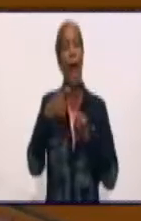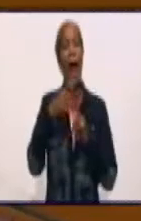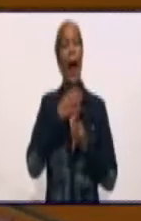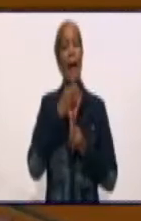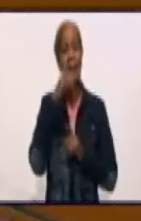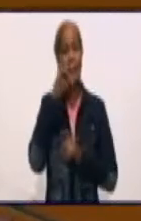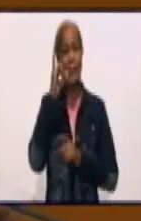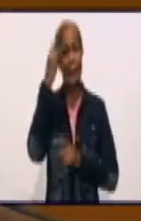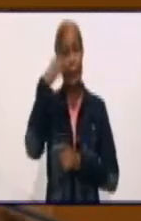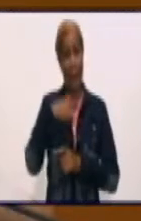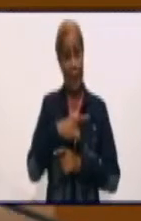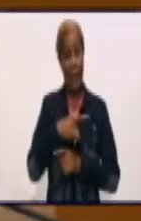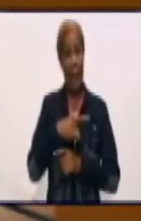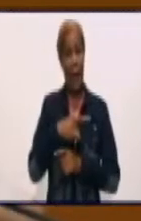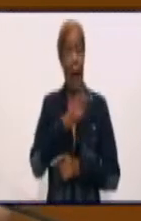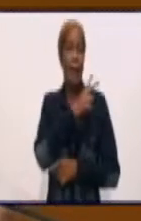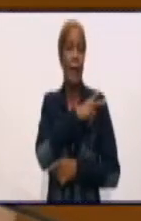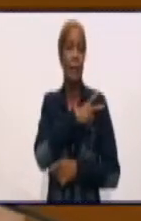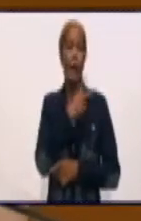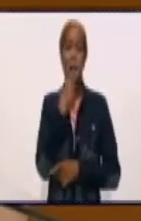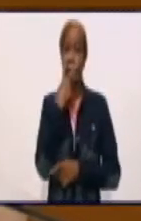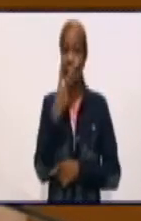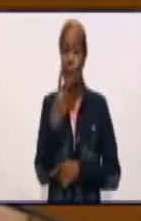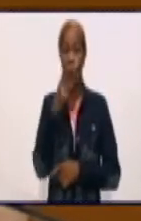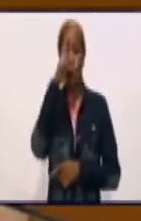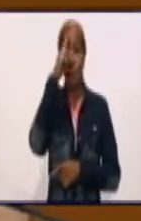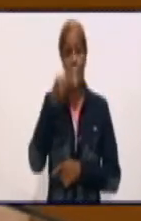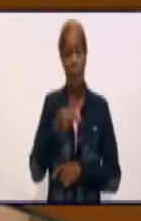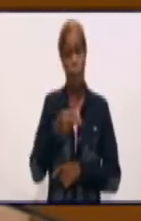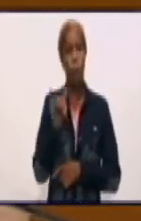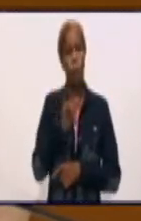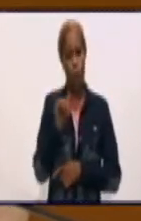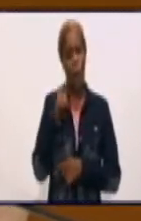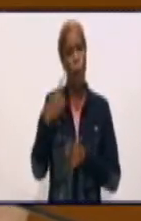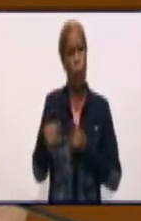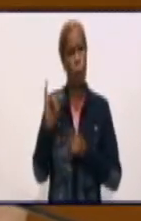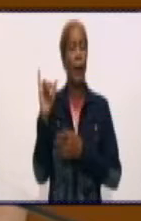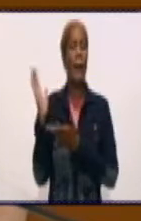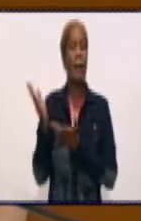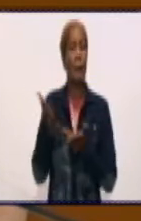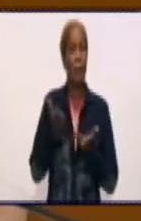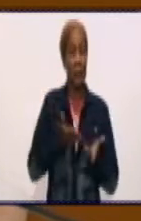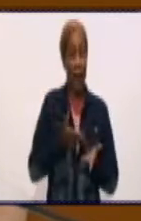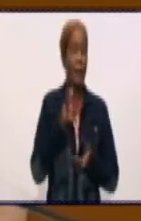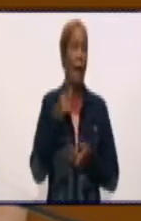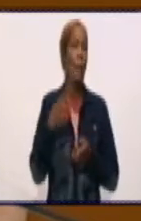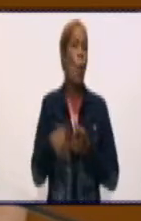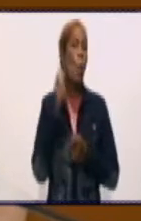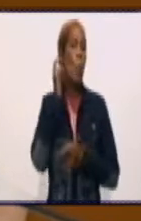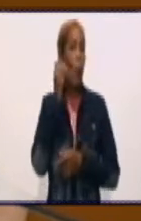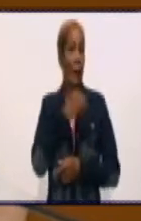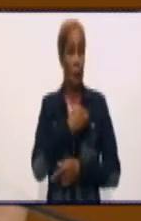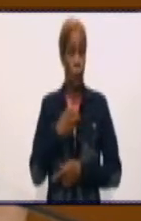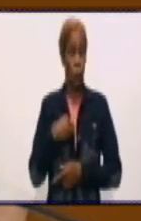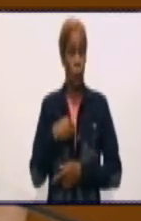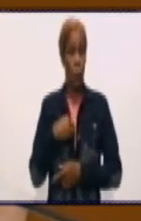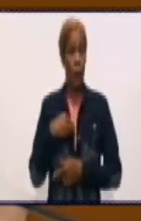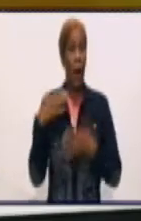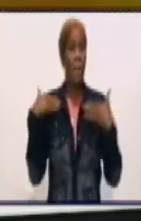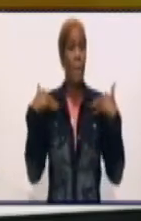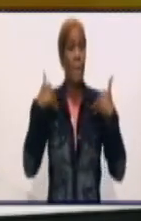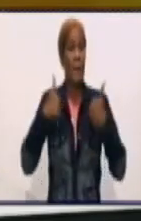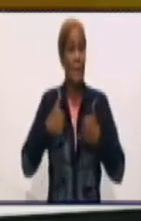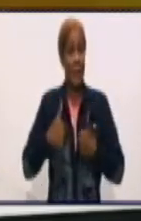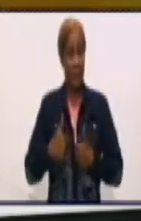Provincial de Salud, y hoy además está acompañada de la doctora Elisandra Rodríguez Milán, Vicedirectora del Hospital